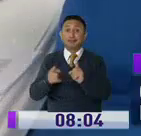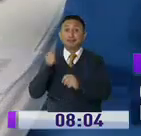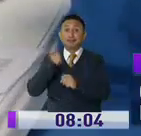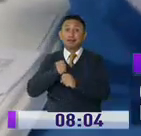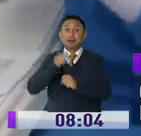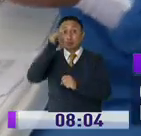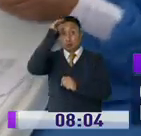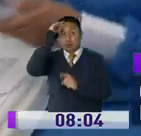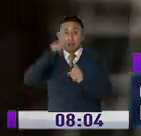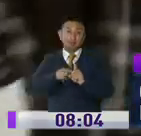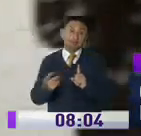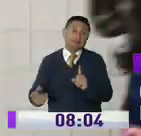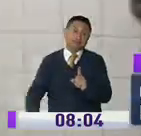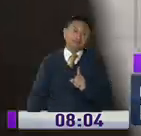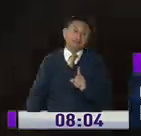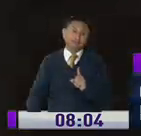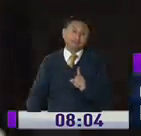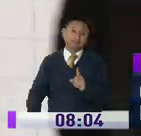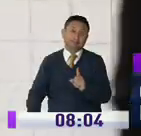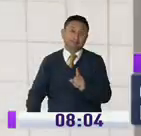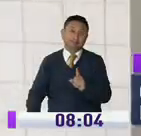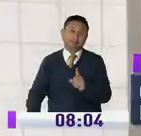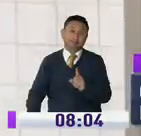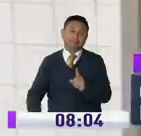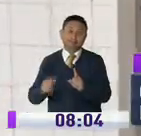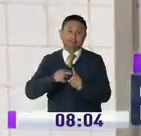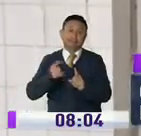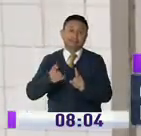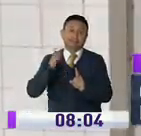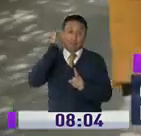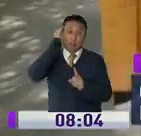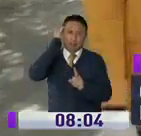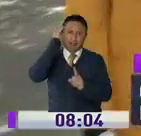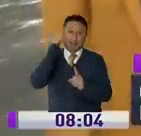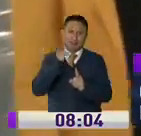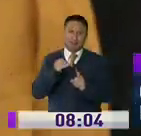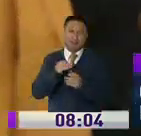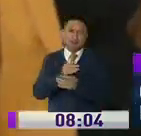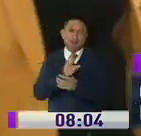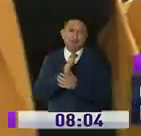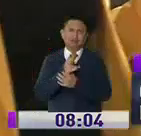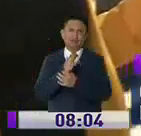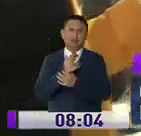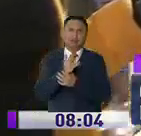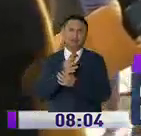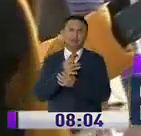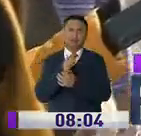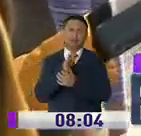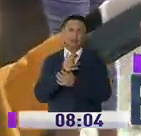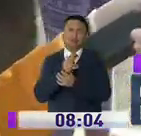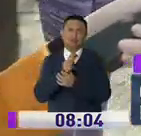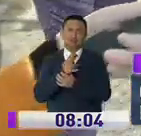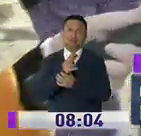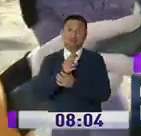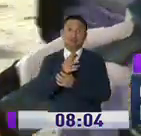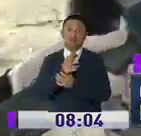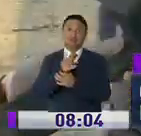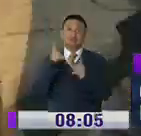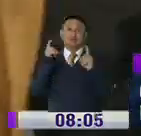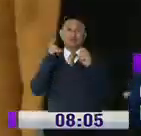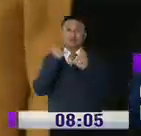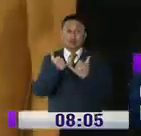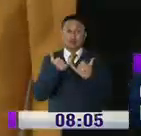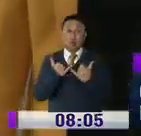en una casa de salud y por lo cual su preocupación crece. Es una situación muy difícil por la que estamos